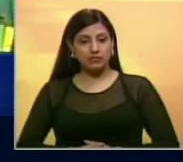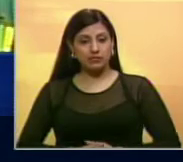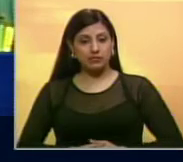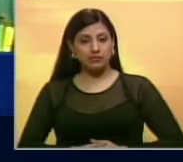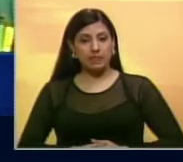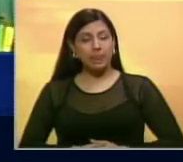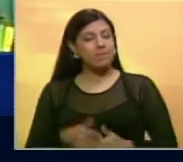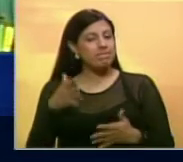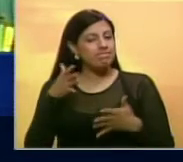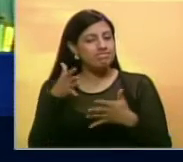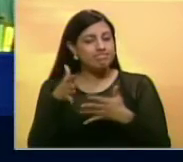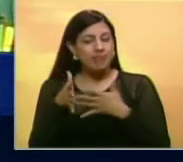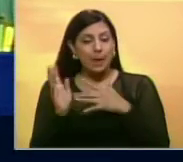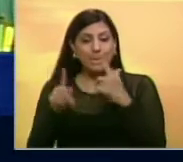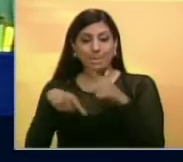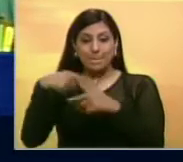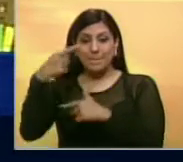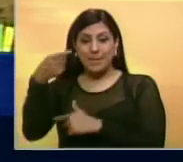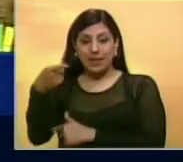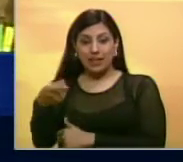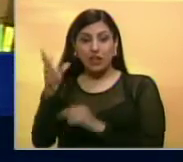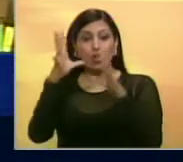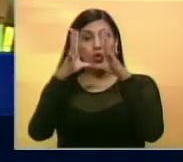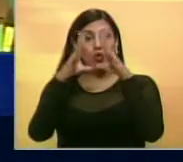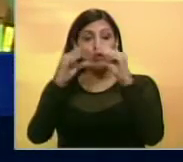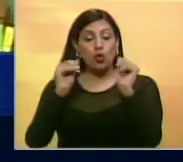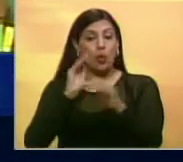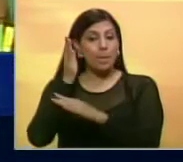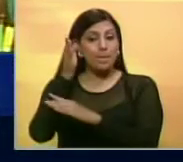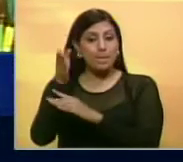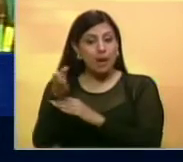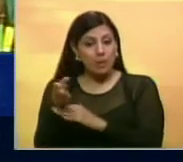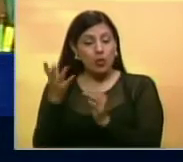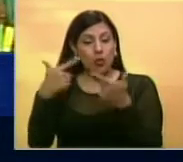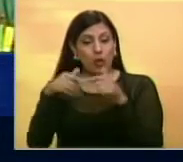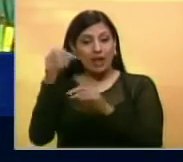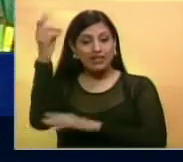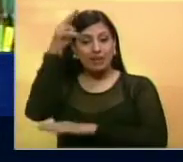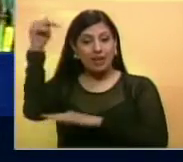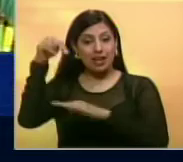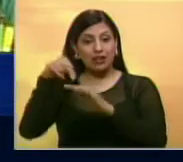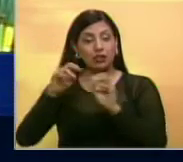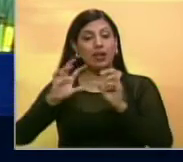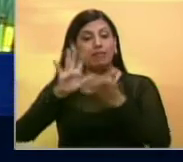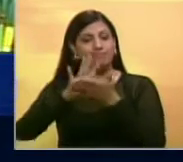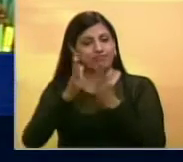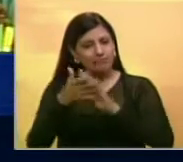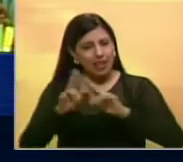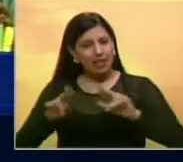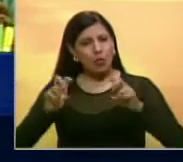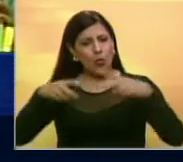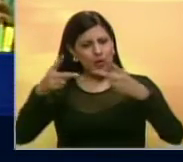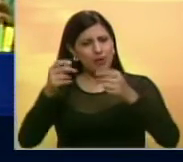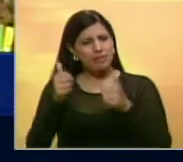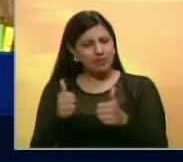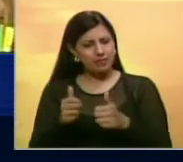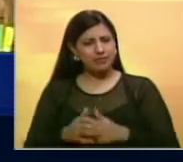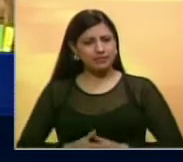a que mañana todos contribuyamos a que la Asamblea Nacional se instale tranquila y en paz.